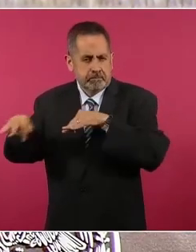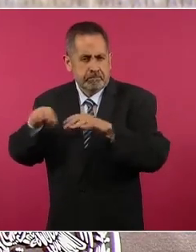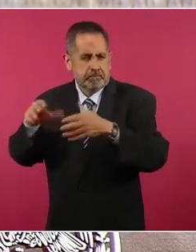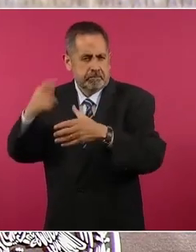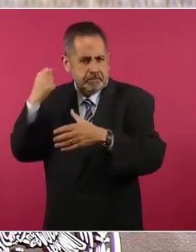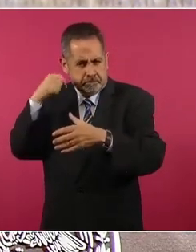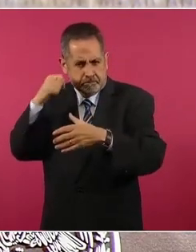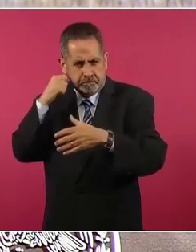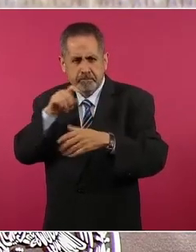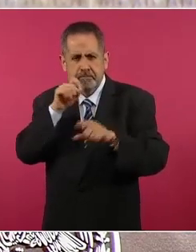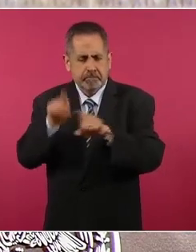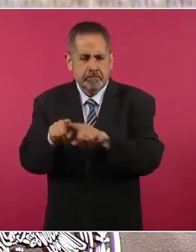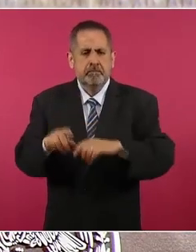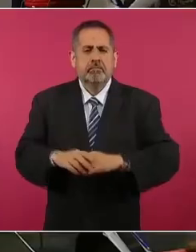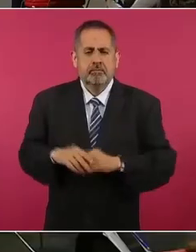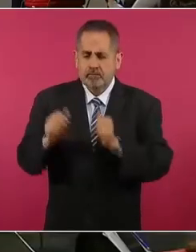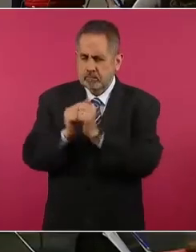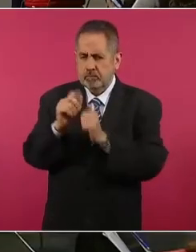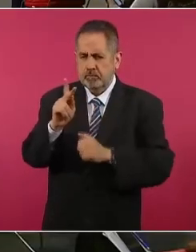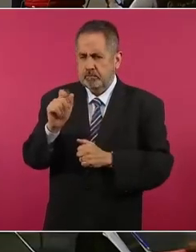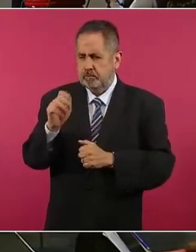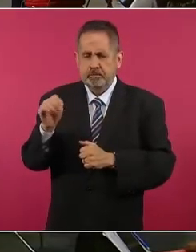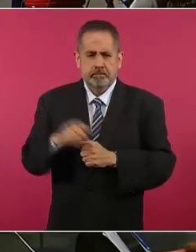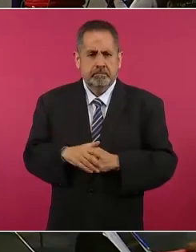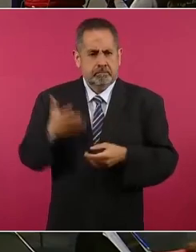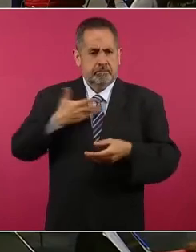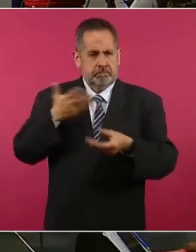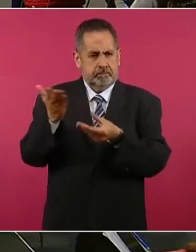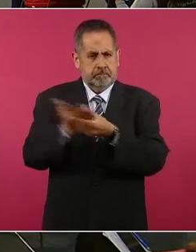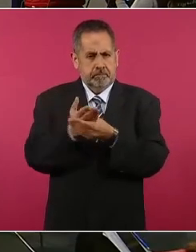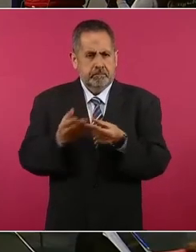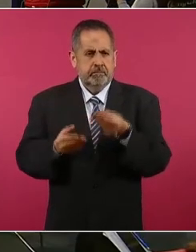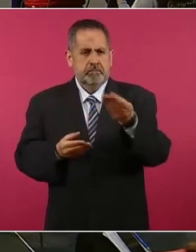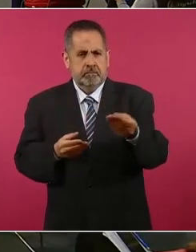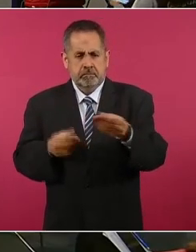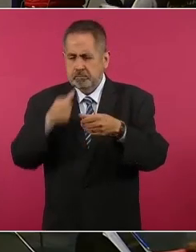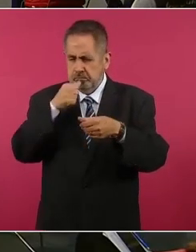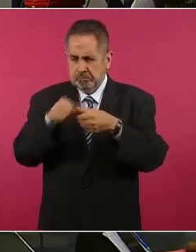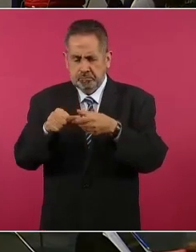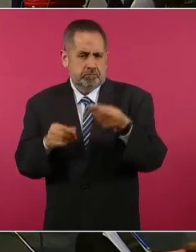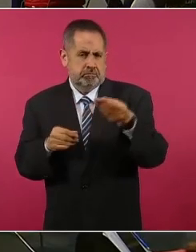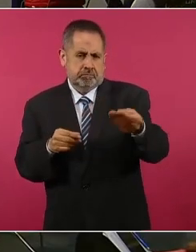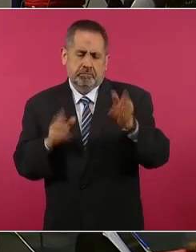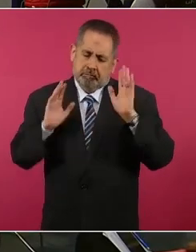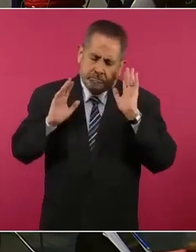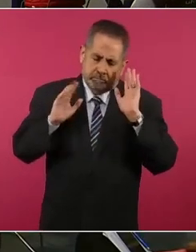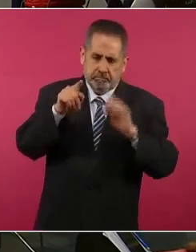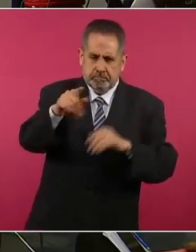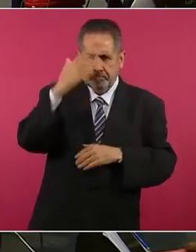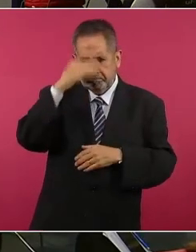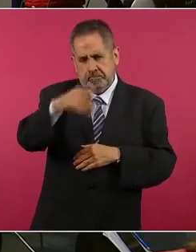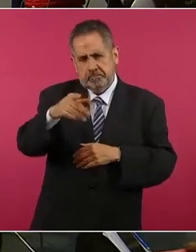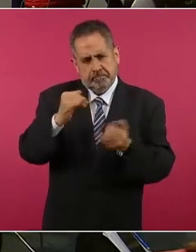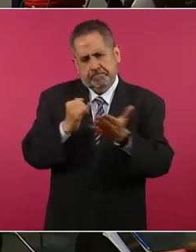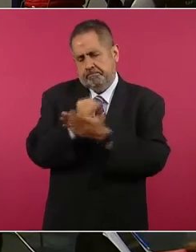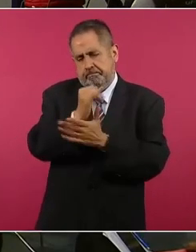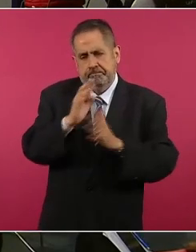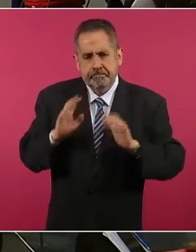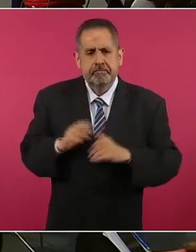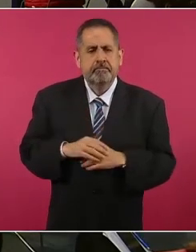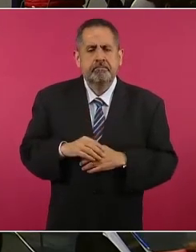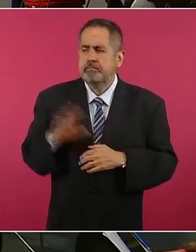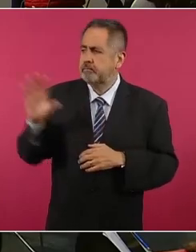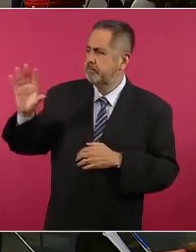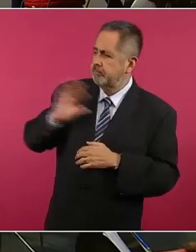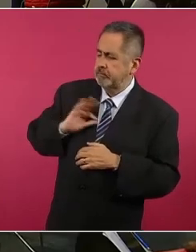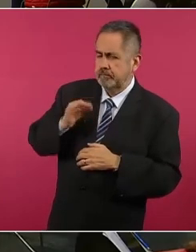con Pemex. Aquí el sobre, ahí está cerrado, se lo entrego y ustedes ya tendrán la última palabra. Yo lo único